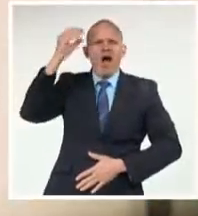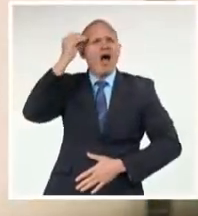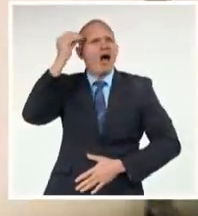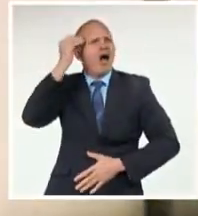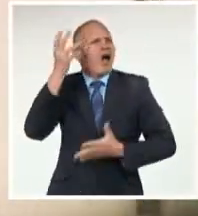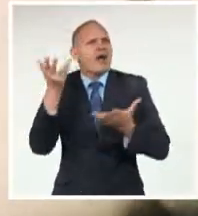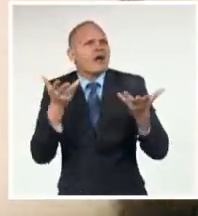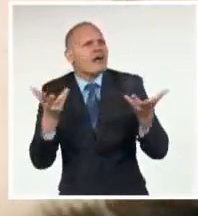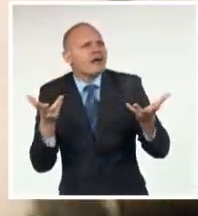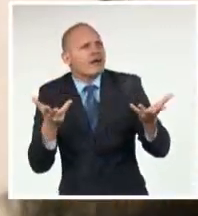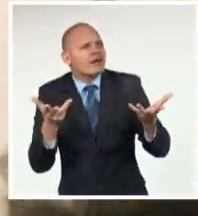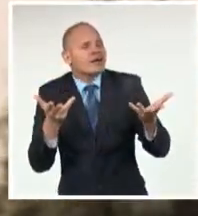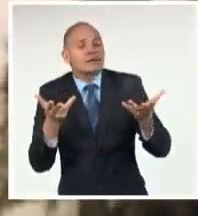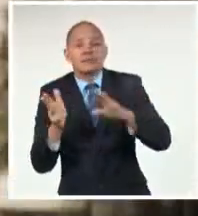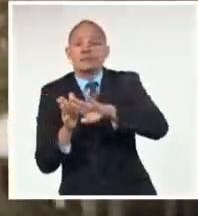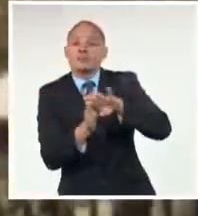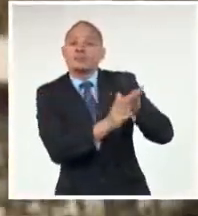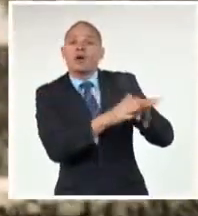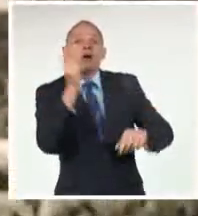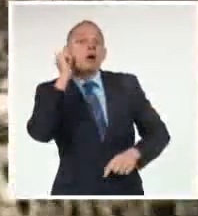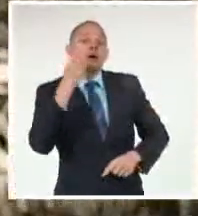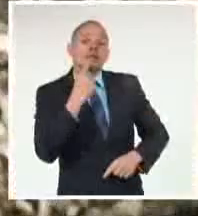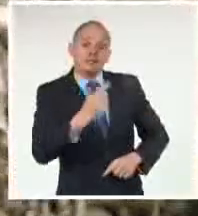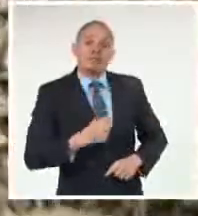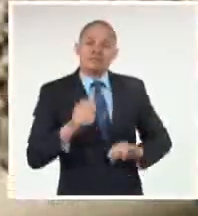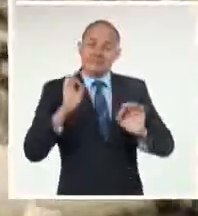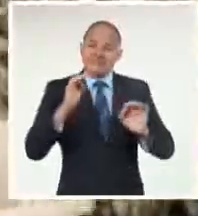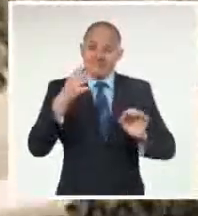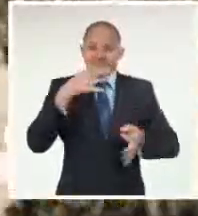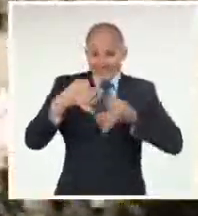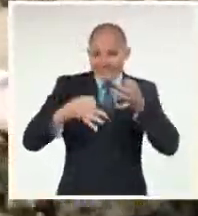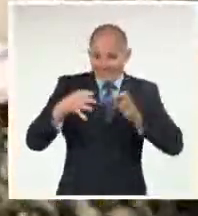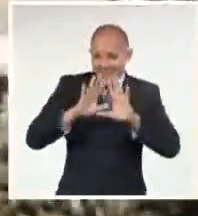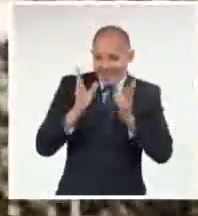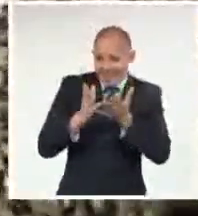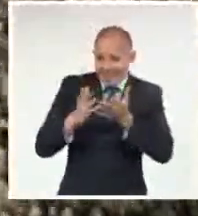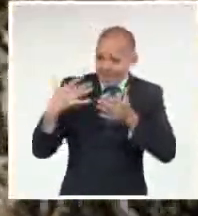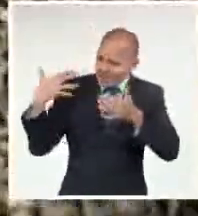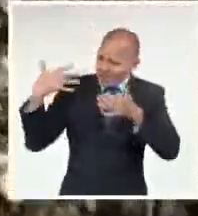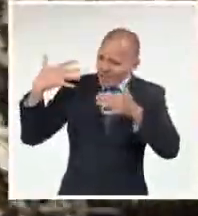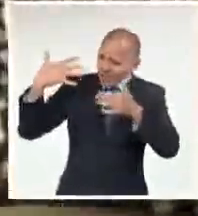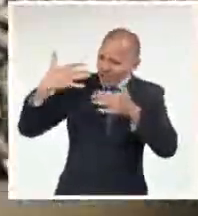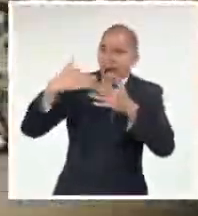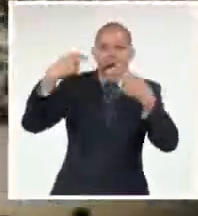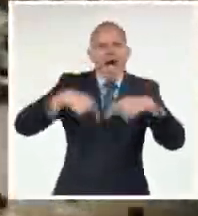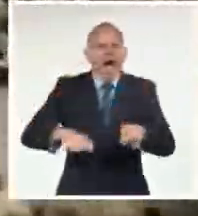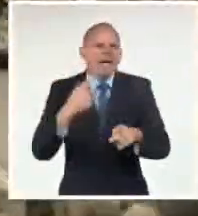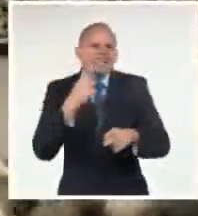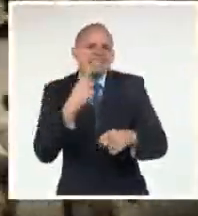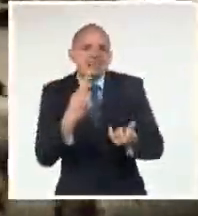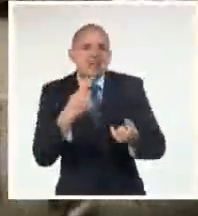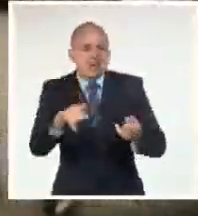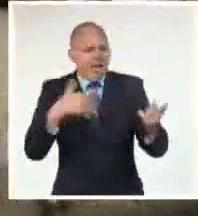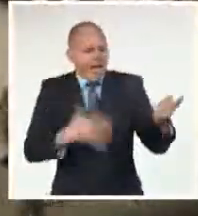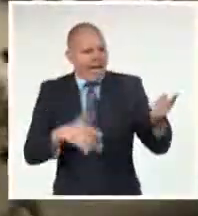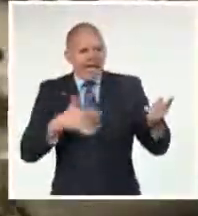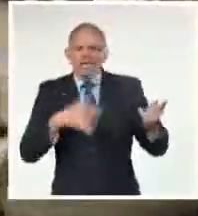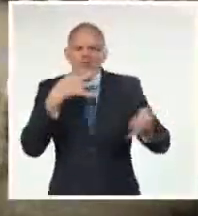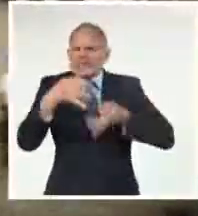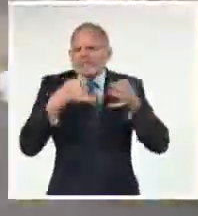Y todo eso llega hasta nuestros días, y todos abordan diferentes aspectos de la vida del cubano, incluyendo cronistas,